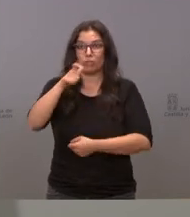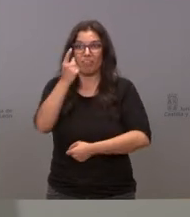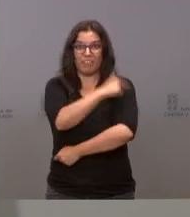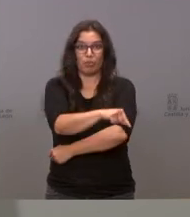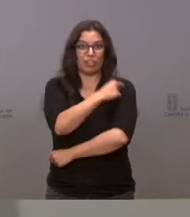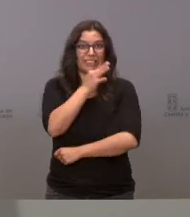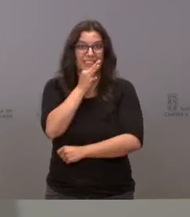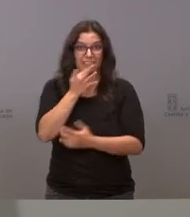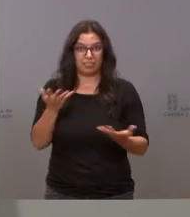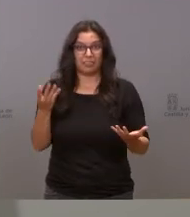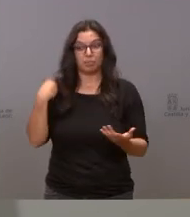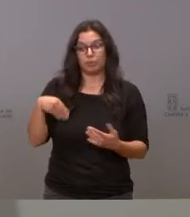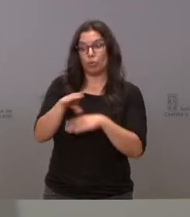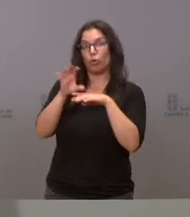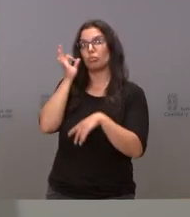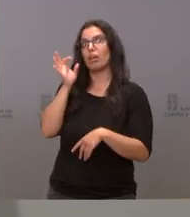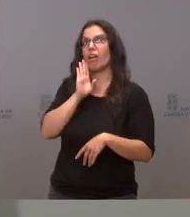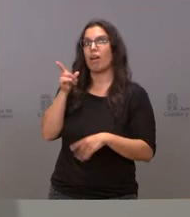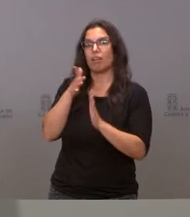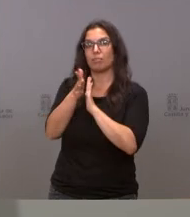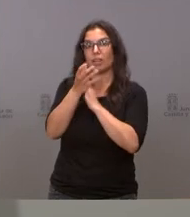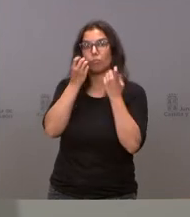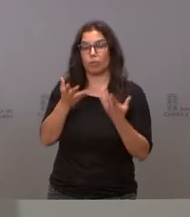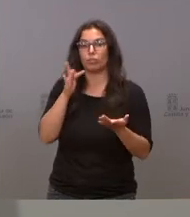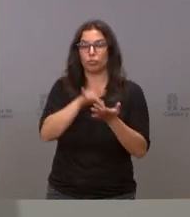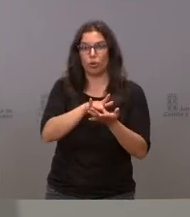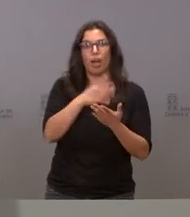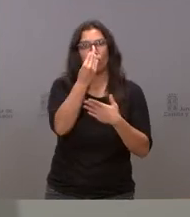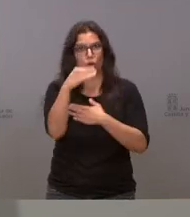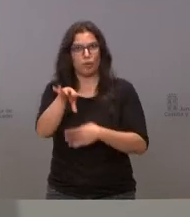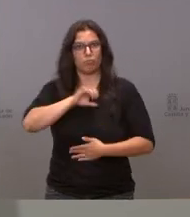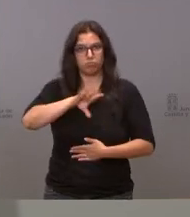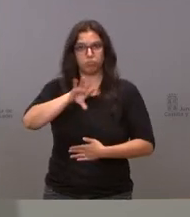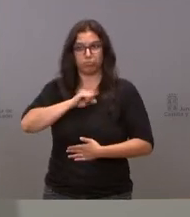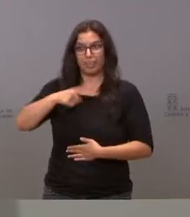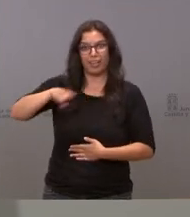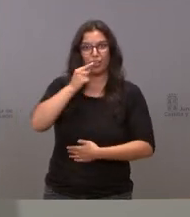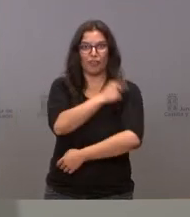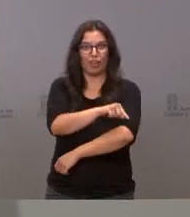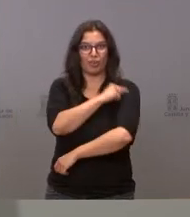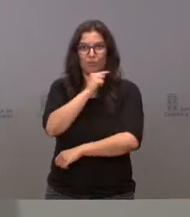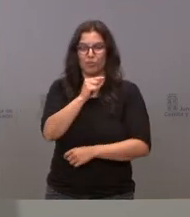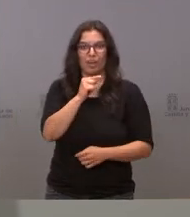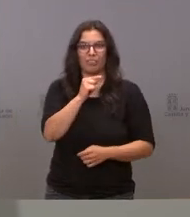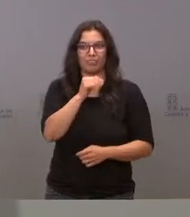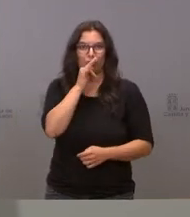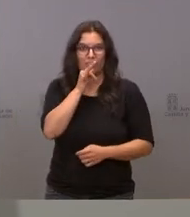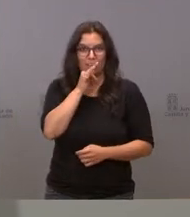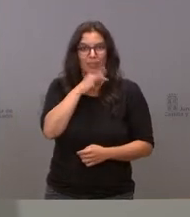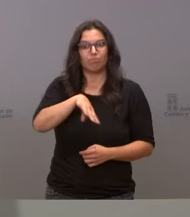dicho muy bien en la consejera estamos teniendo casos en gente joven la gente joven no está exenta de acabar en la UCI